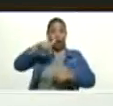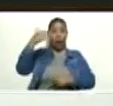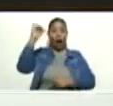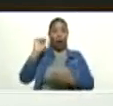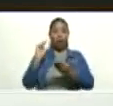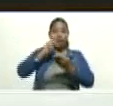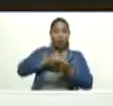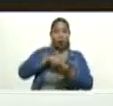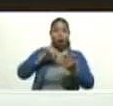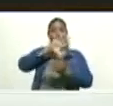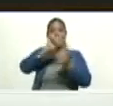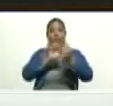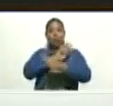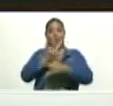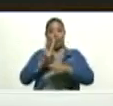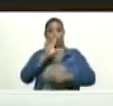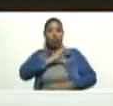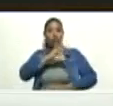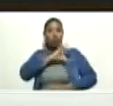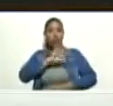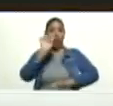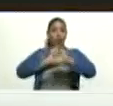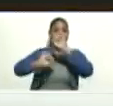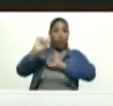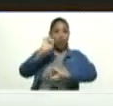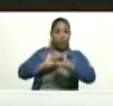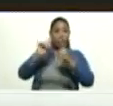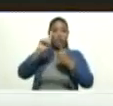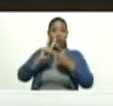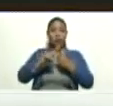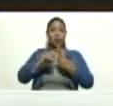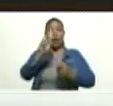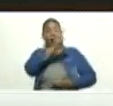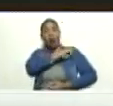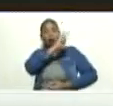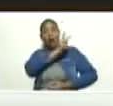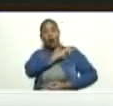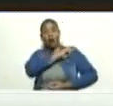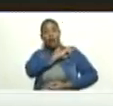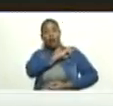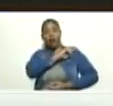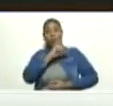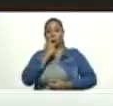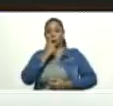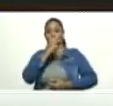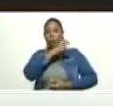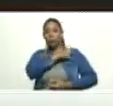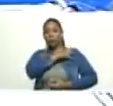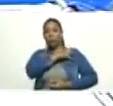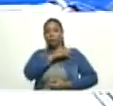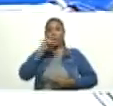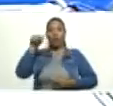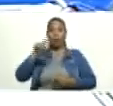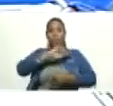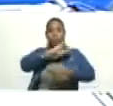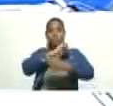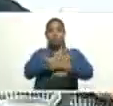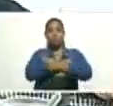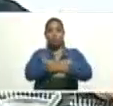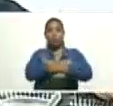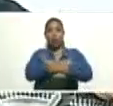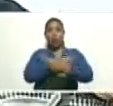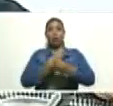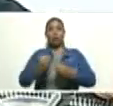vicepresidente de soberanía. El almirante en jefe, Remigio Ceballos, ministro del poder popular para el interior y